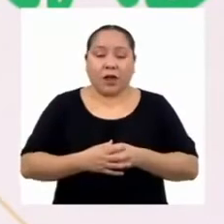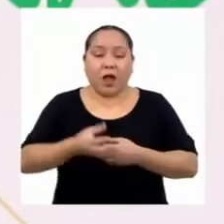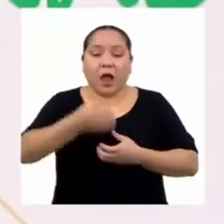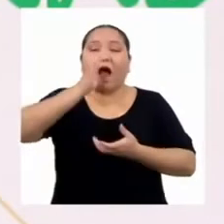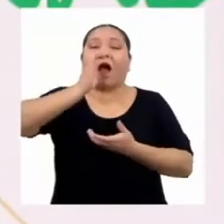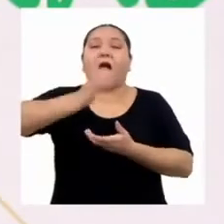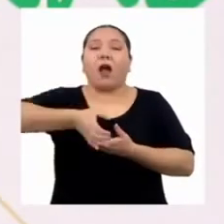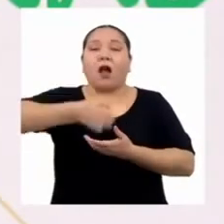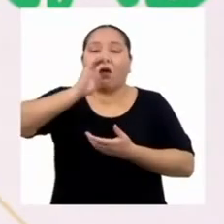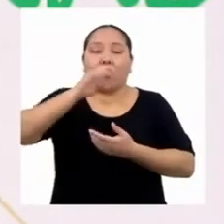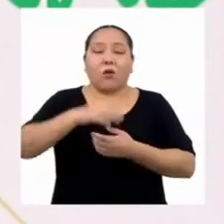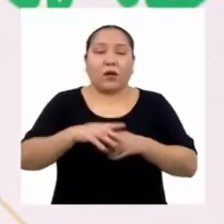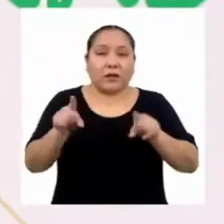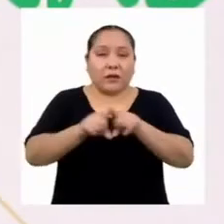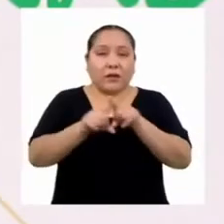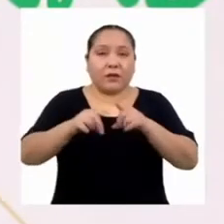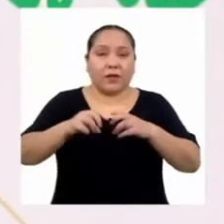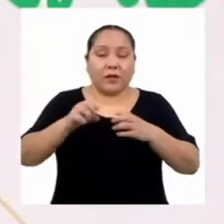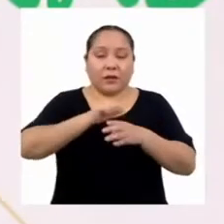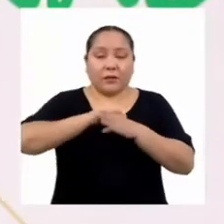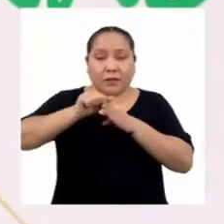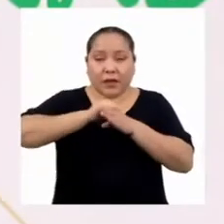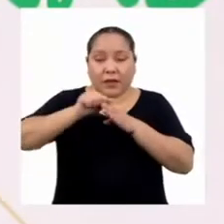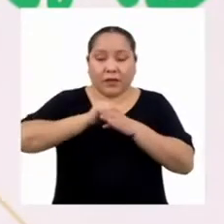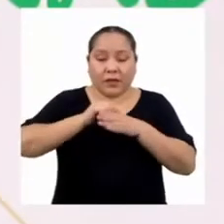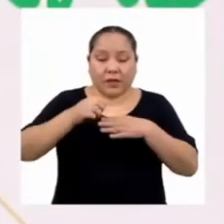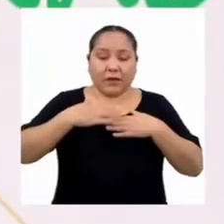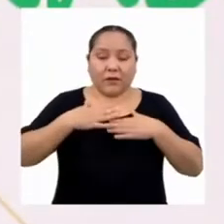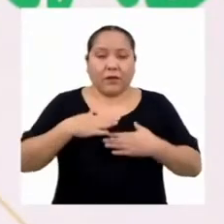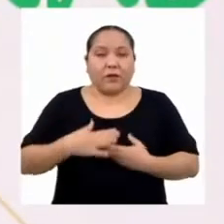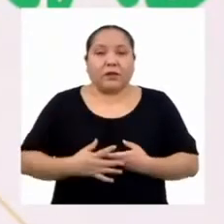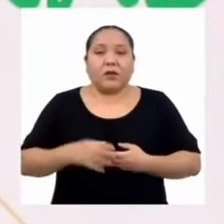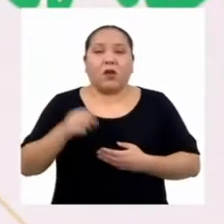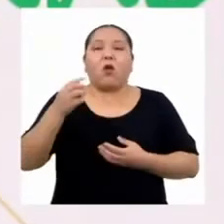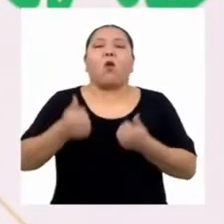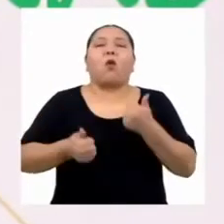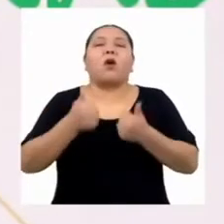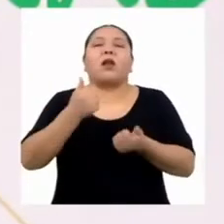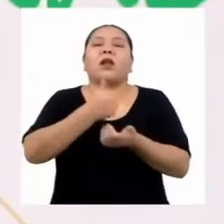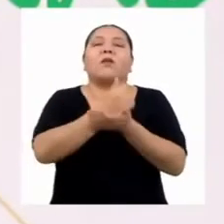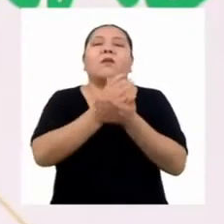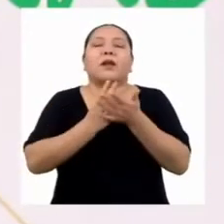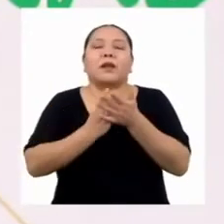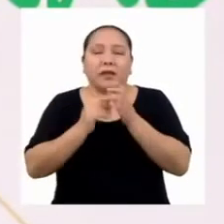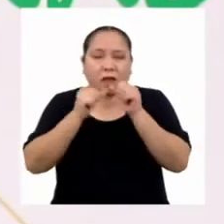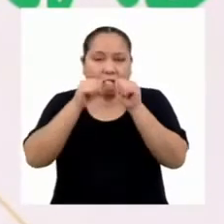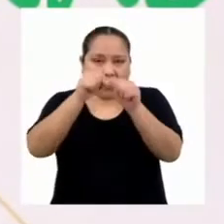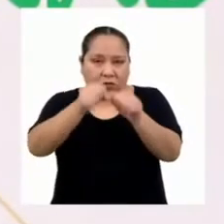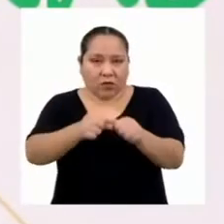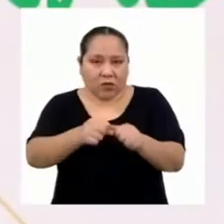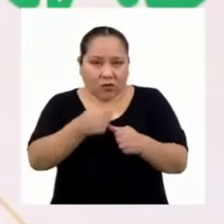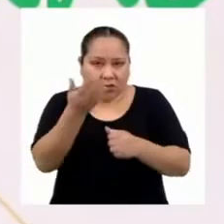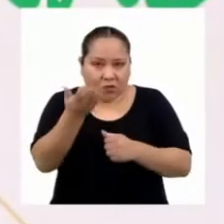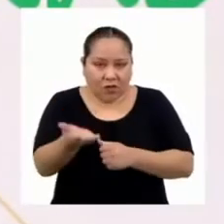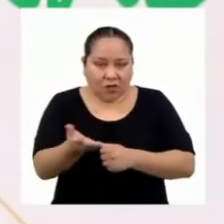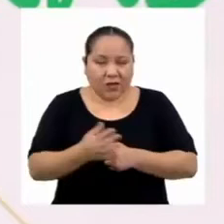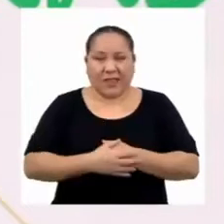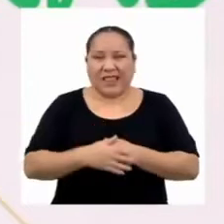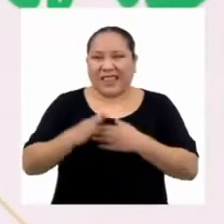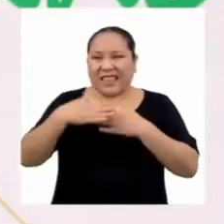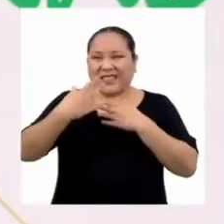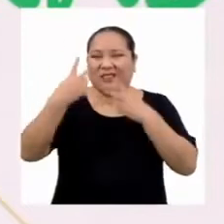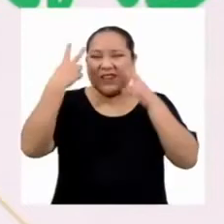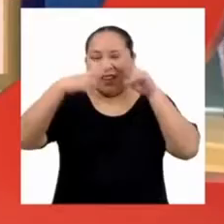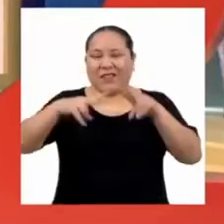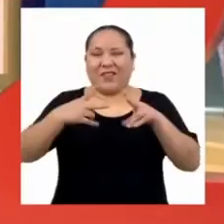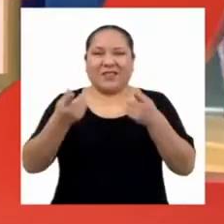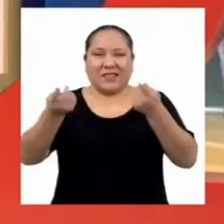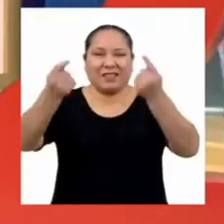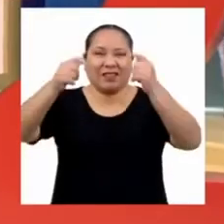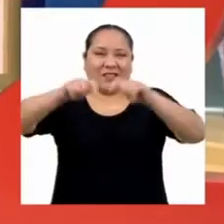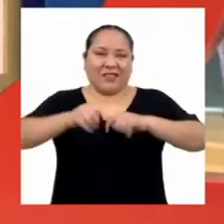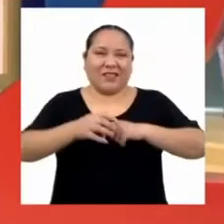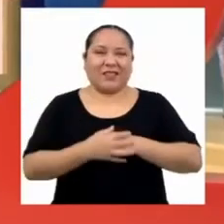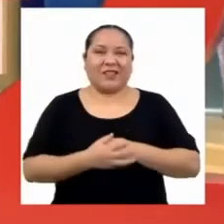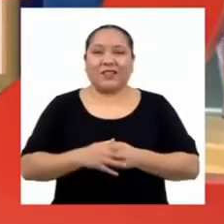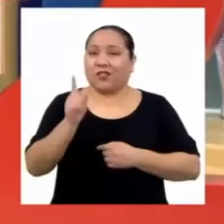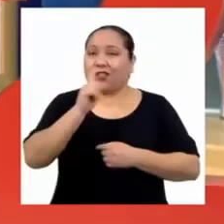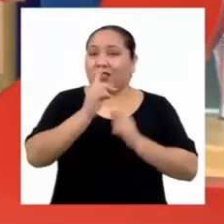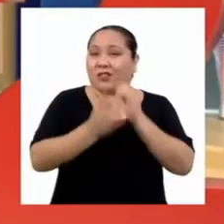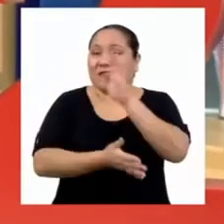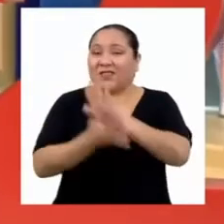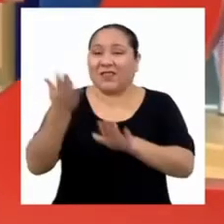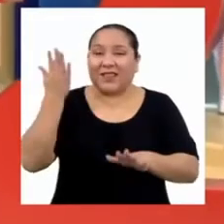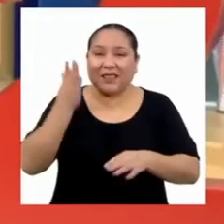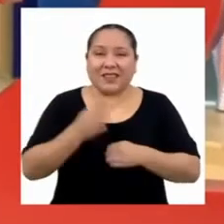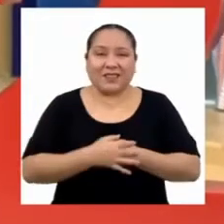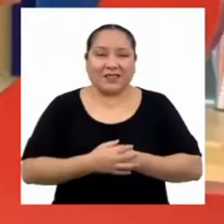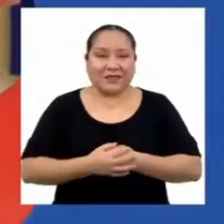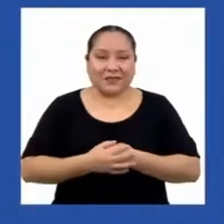físico, ¿cuál es el paso que sigue en nuestro programa de hoy? Lo descubriremos después de esta pausa. ¡No se